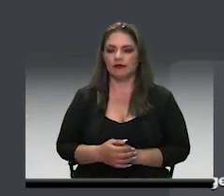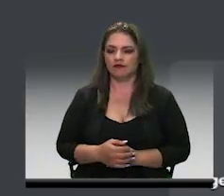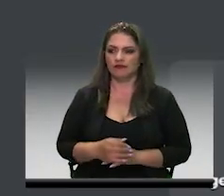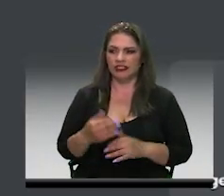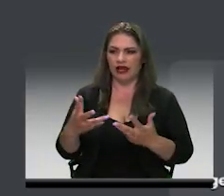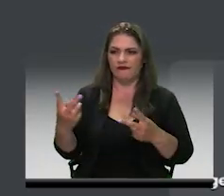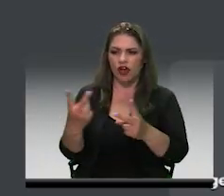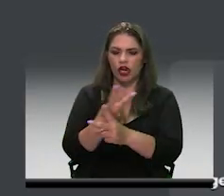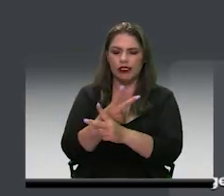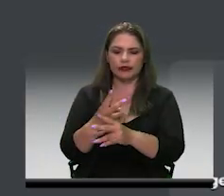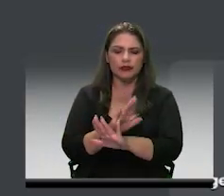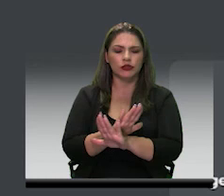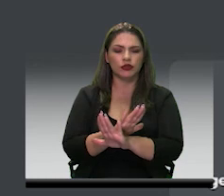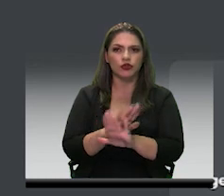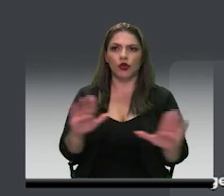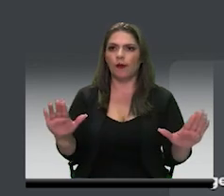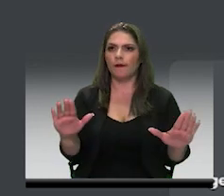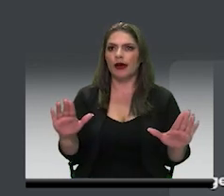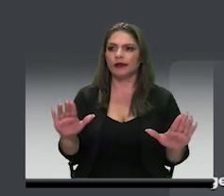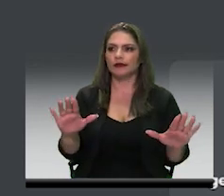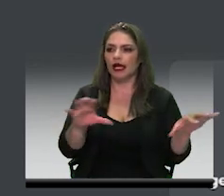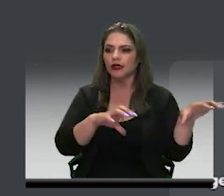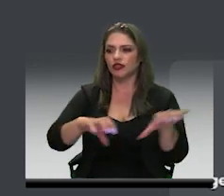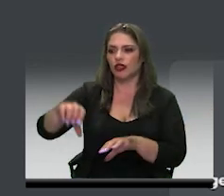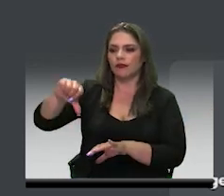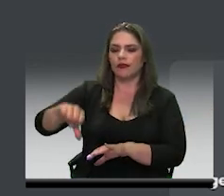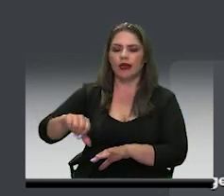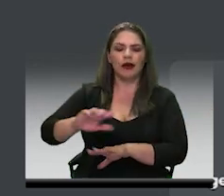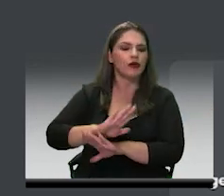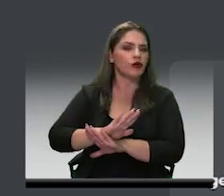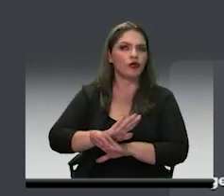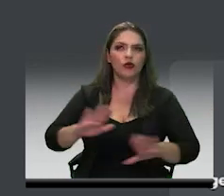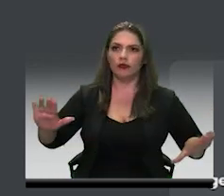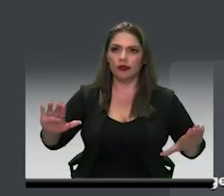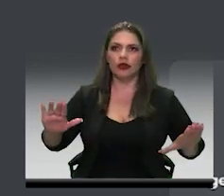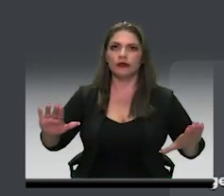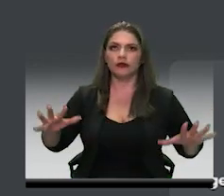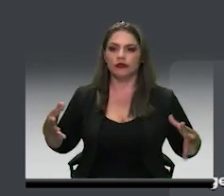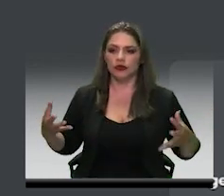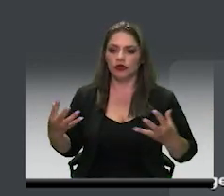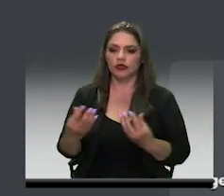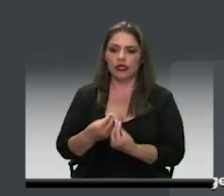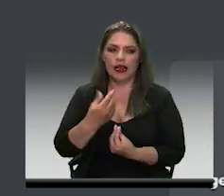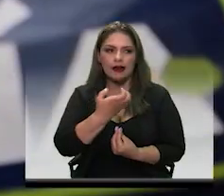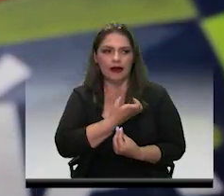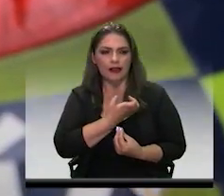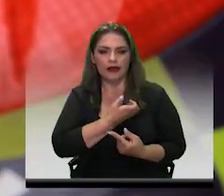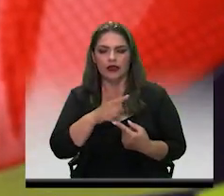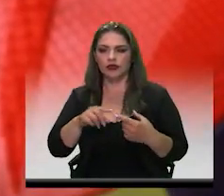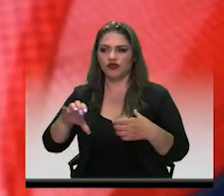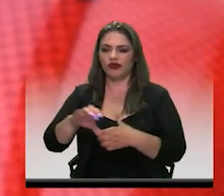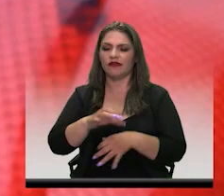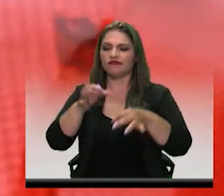violencia, la delincuencia y crear una ciudad, una alcaldía más segura.